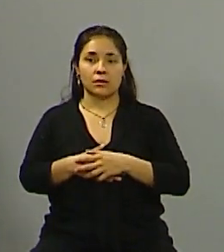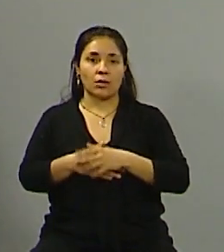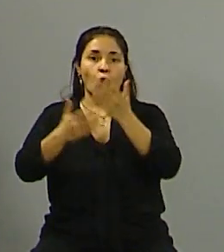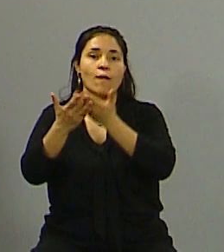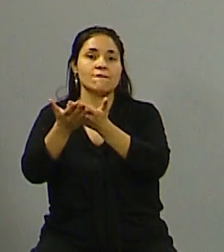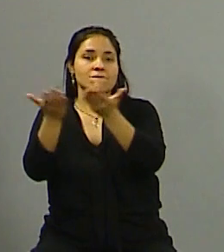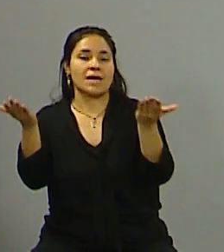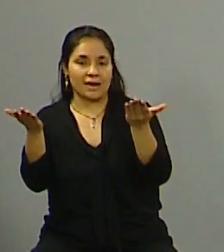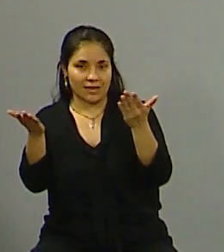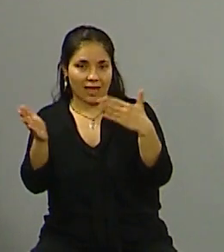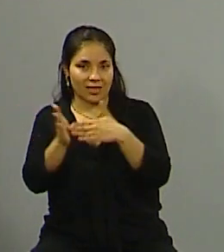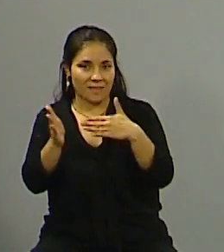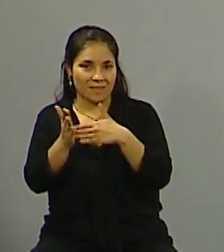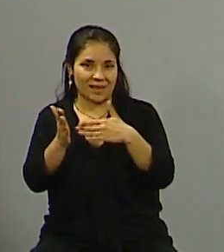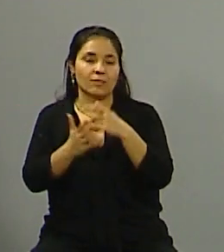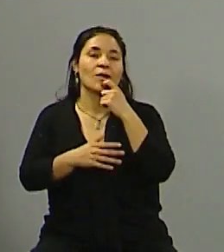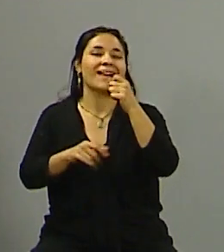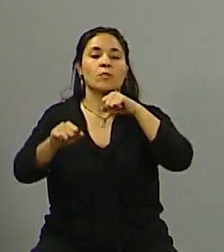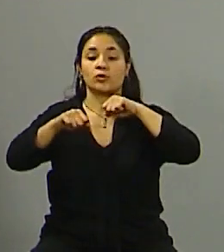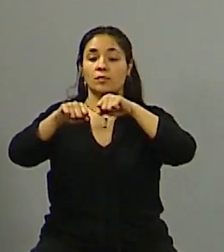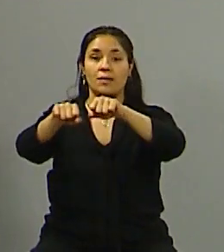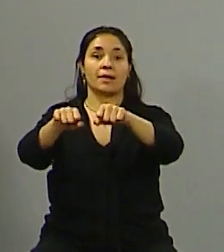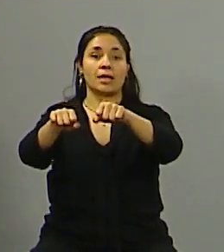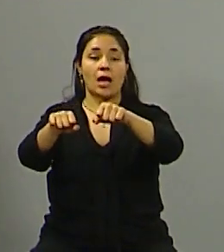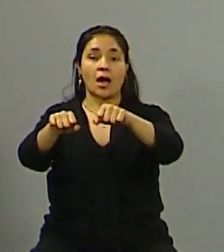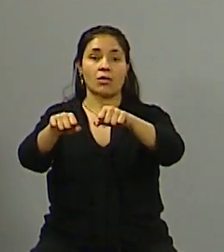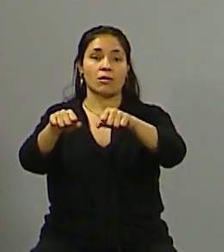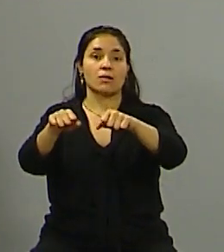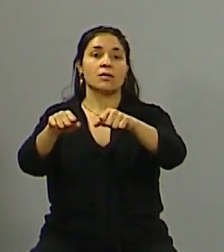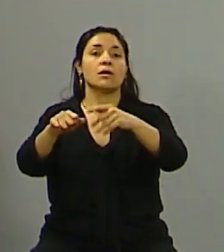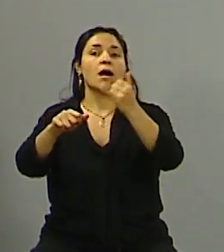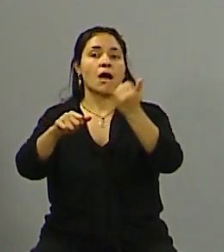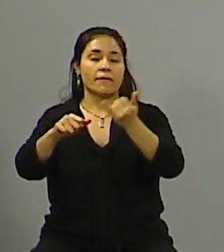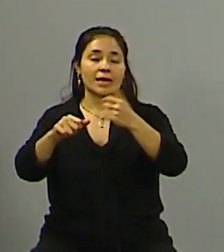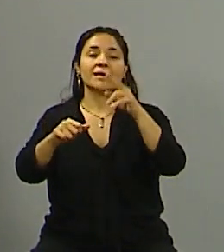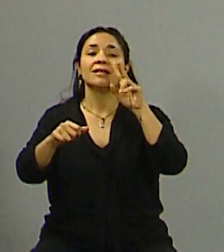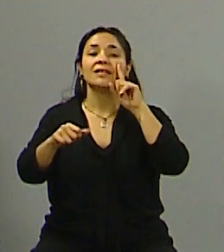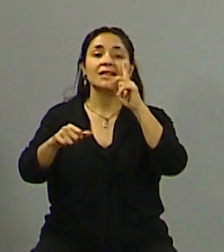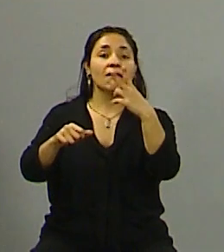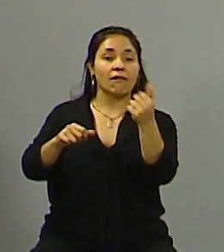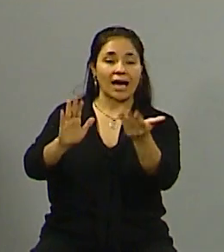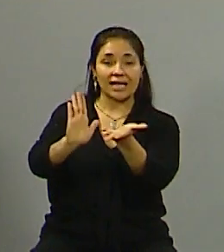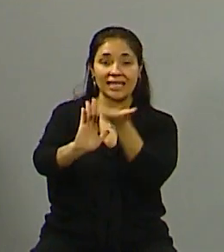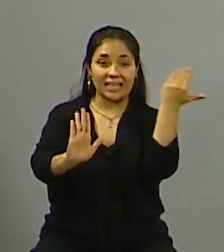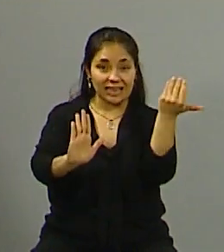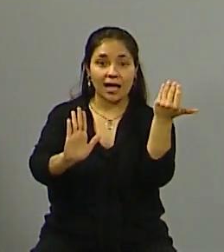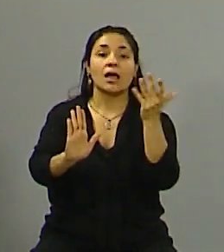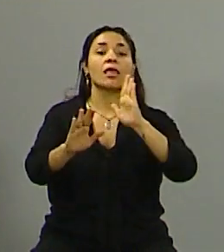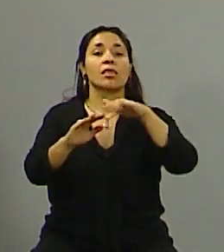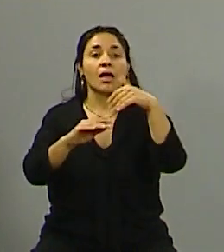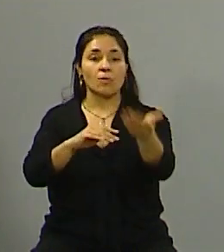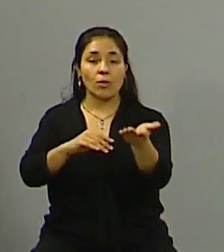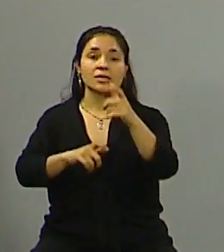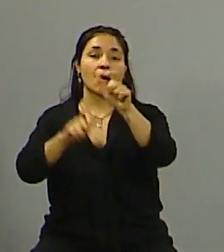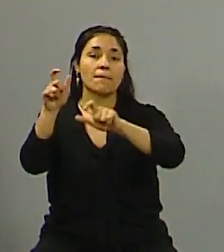es decir en el supermercado se establecía un programa de quita de IVA que después terminaba no llegando al